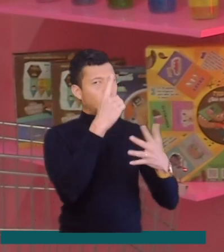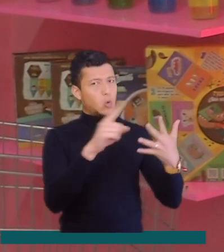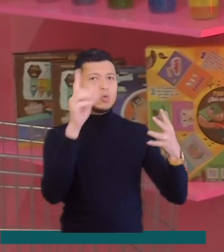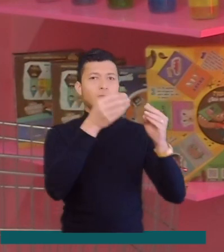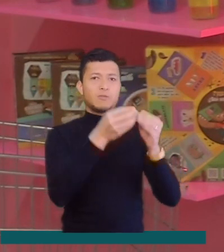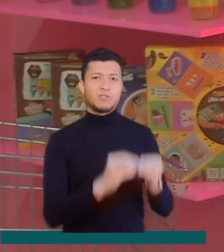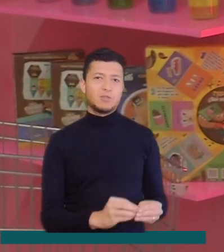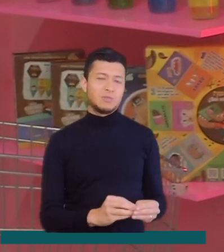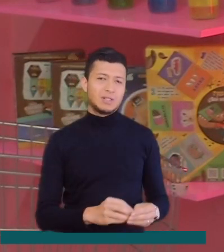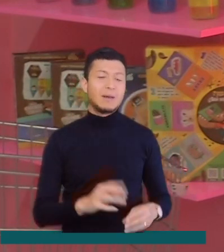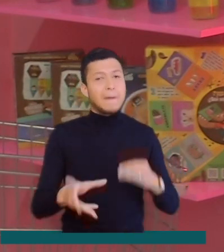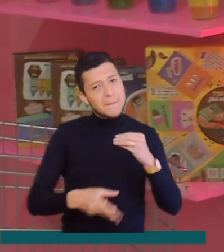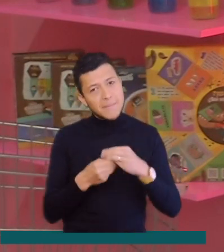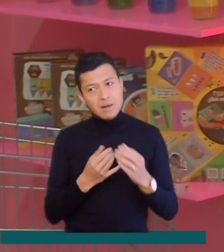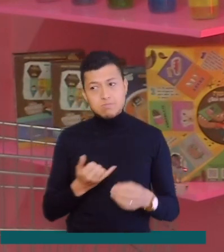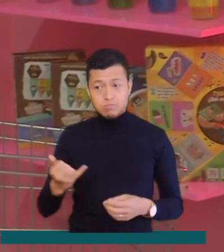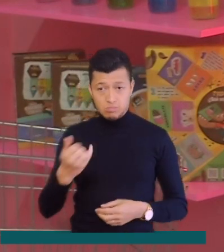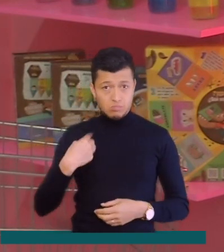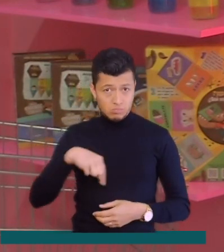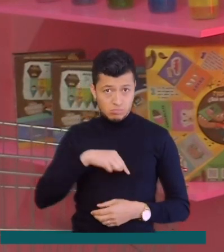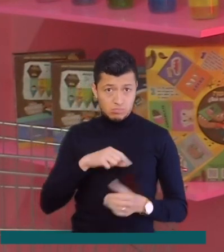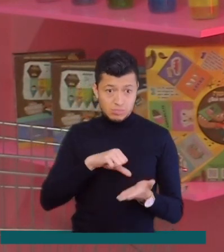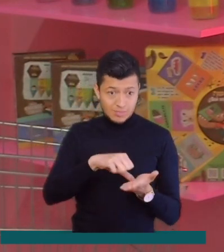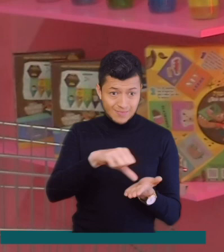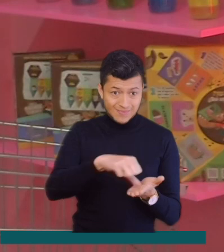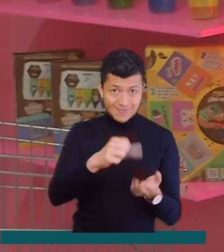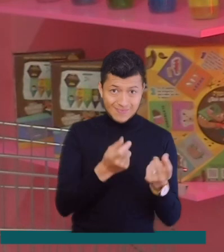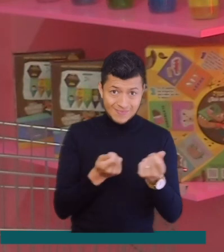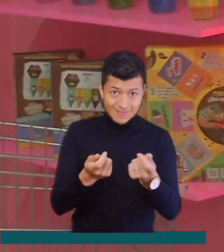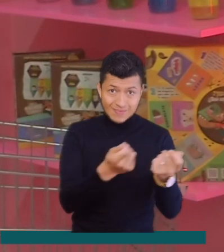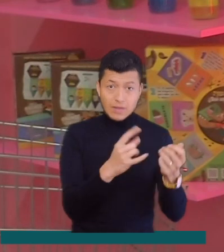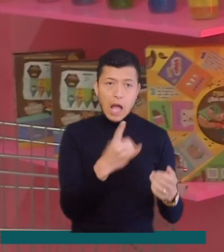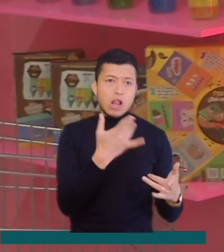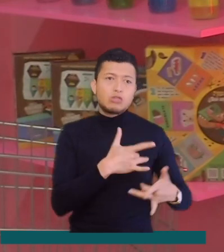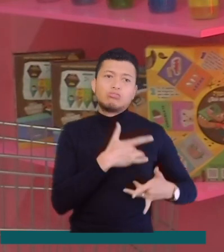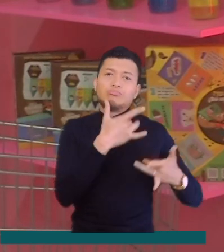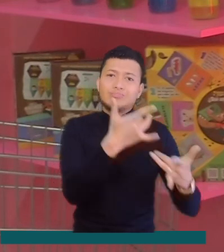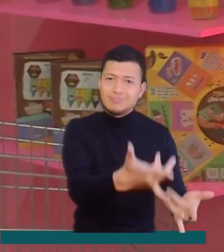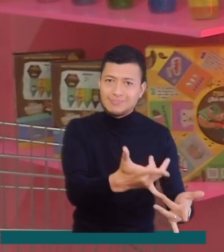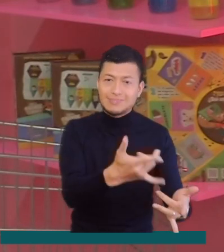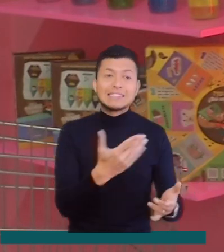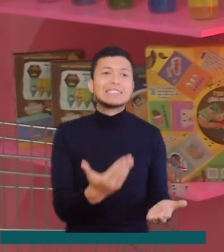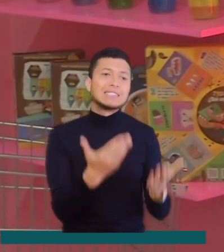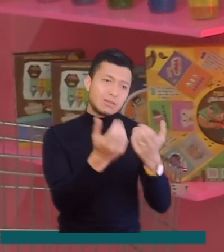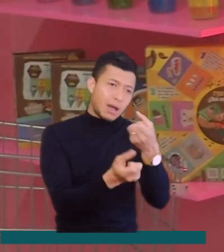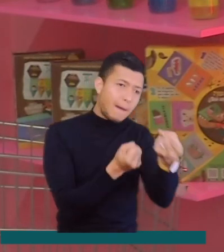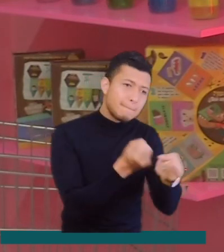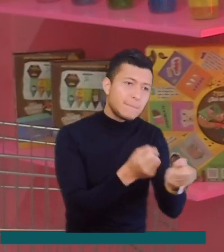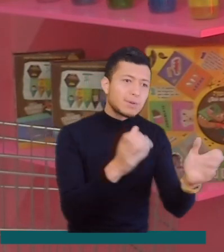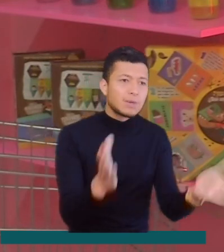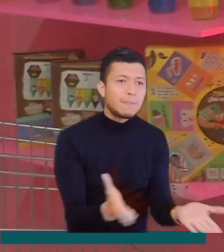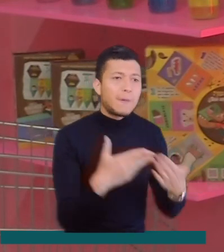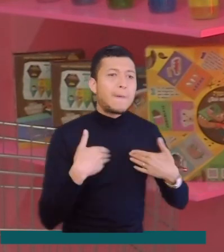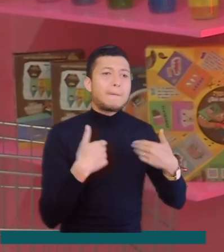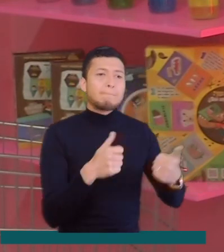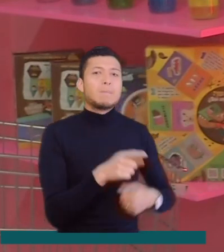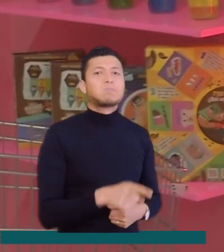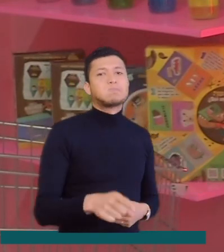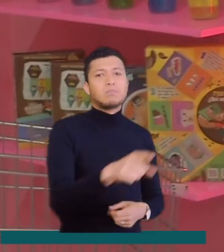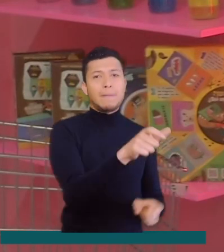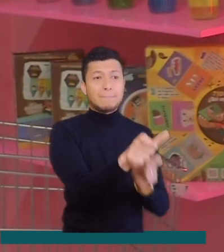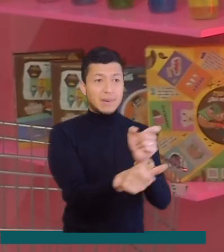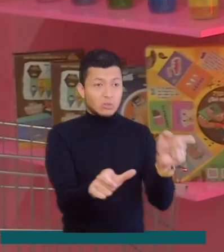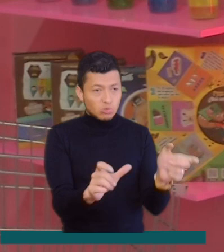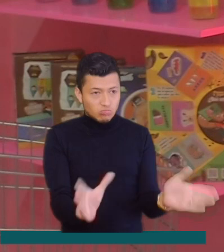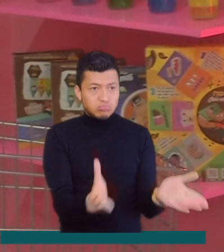perspectiva. Adicionalmente, podemos gastar nuestro dinero en causas benéficas. Es una forma de contribuir a mejorar el bienestar